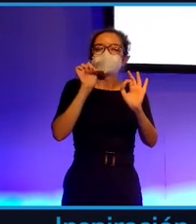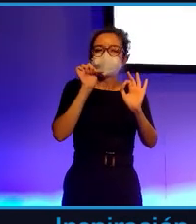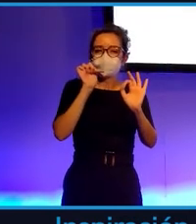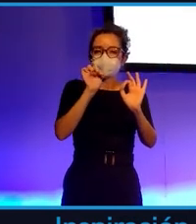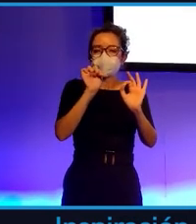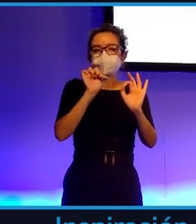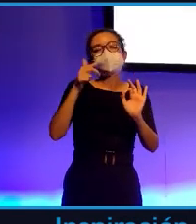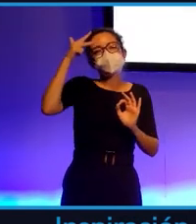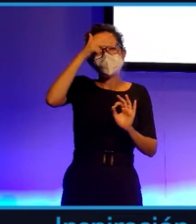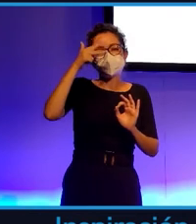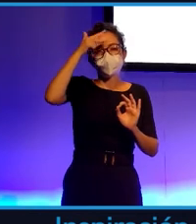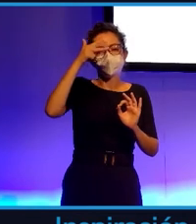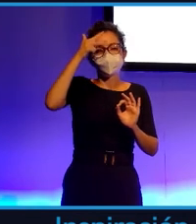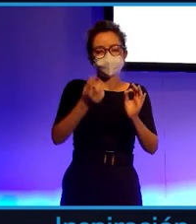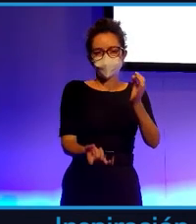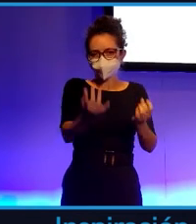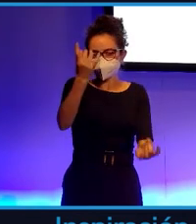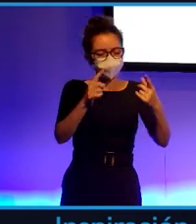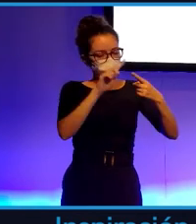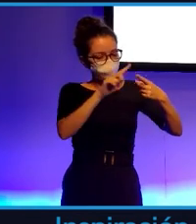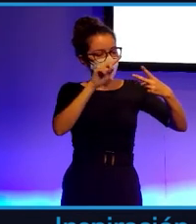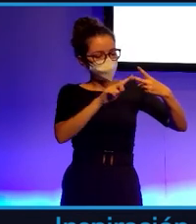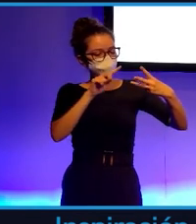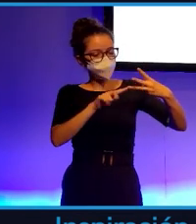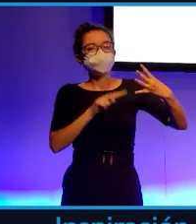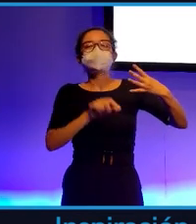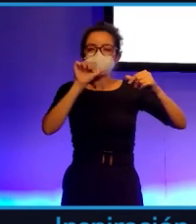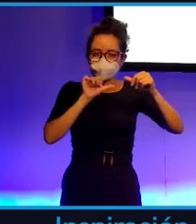diversas hipótesis a partir de las cuales trabajar.